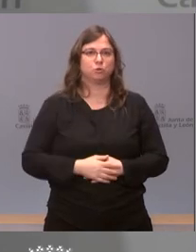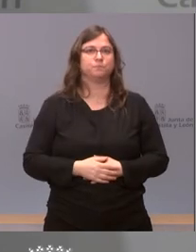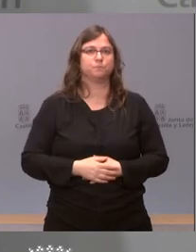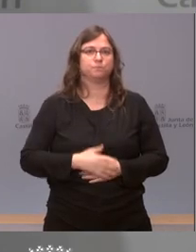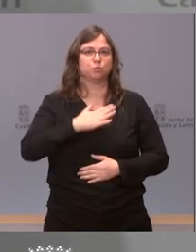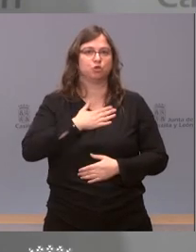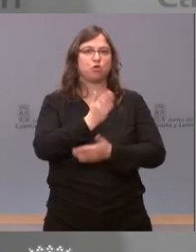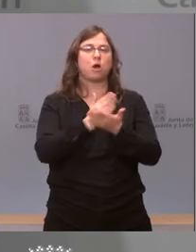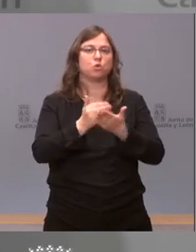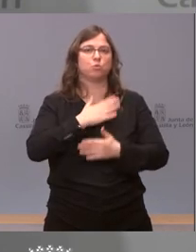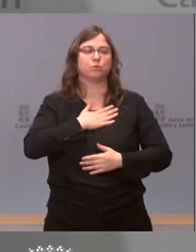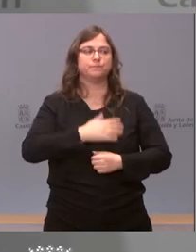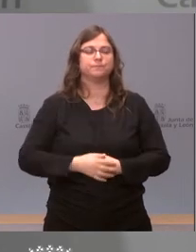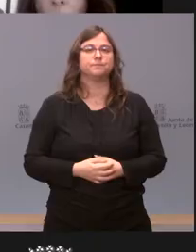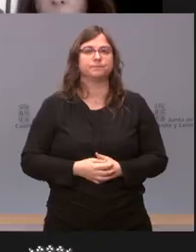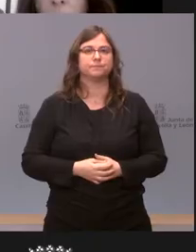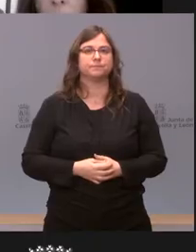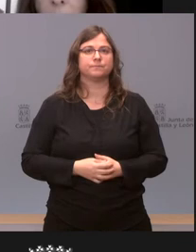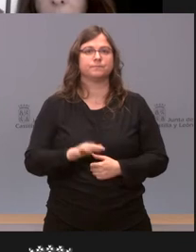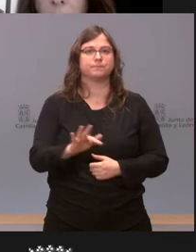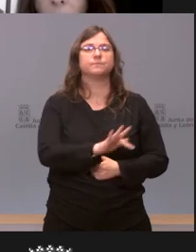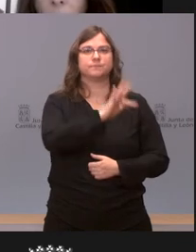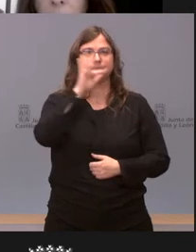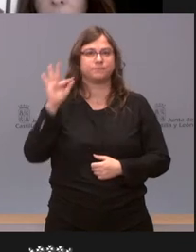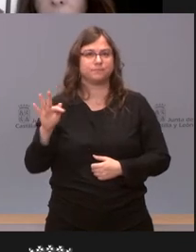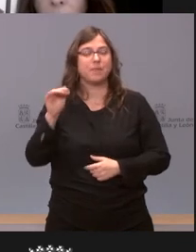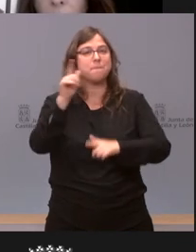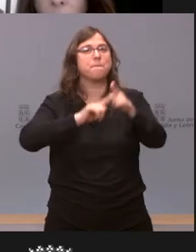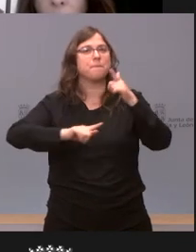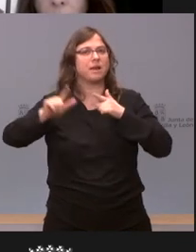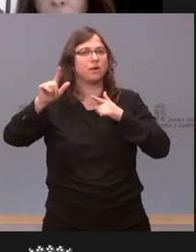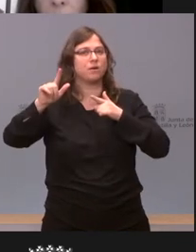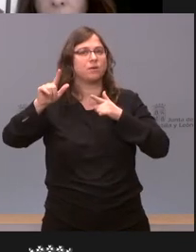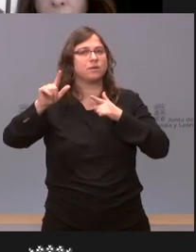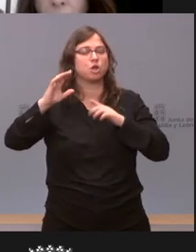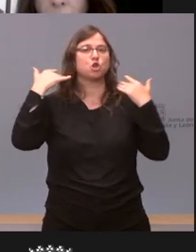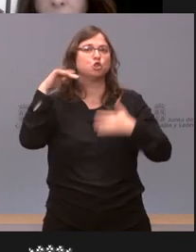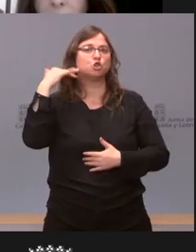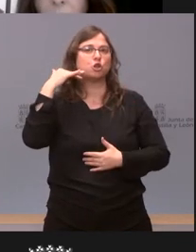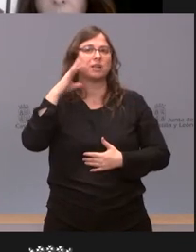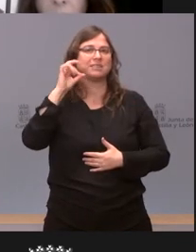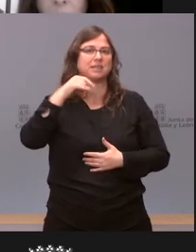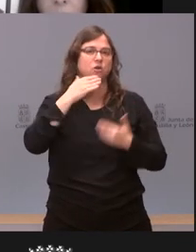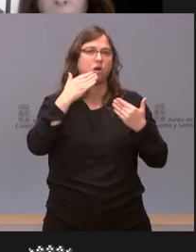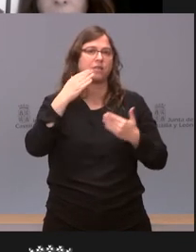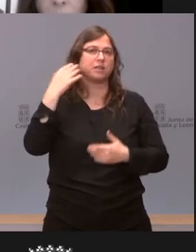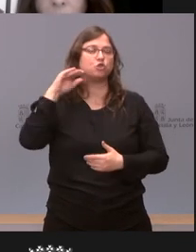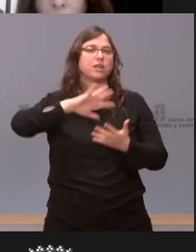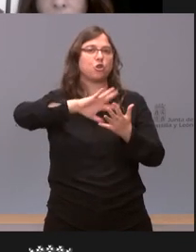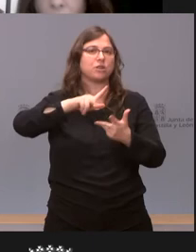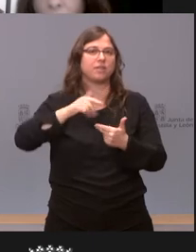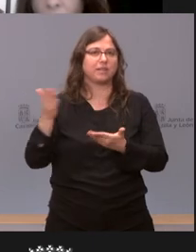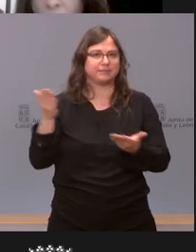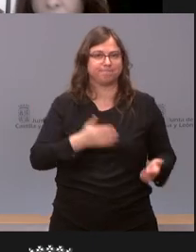autonómica nos vamos ahora sí un poquito más lejos hasta Soria Sergio García de Soria Noticias